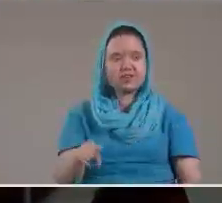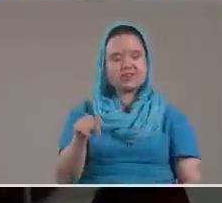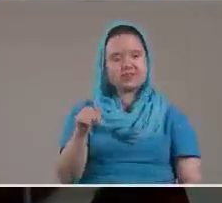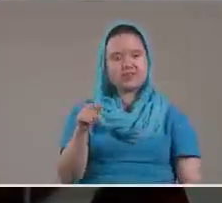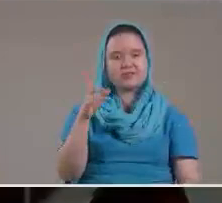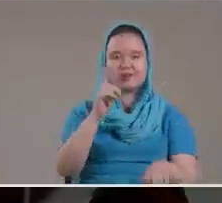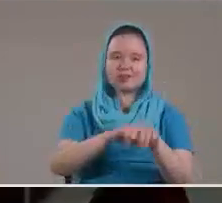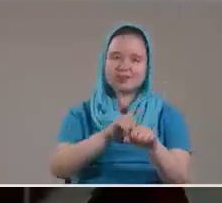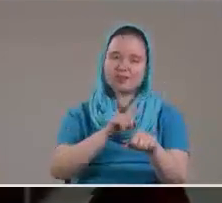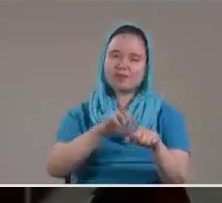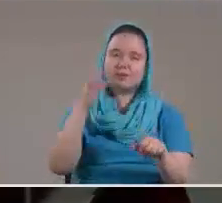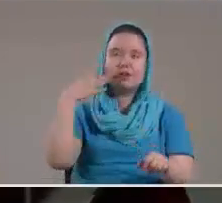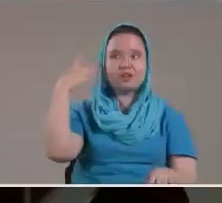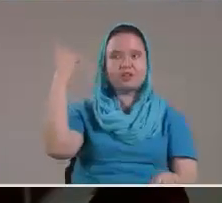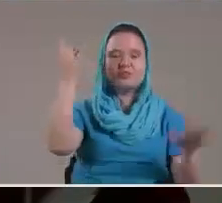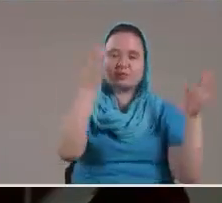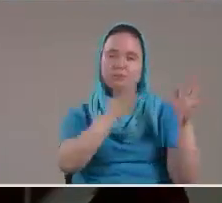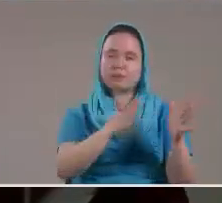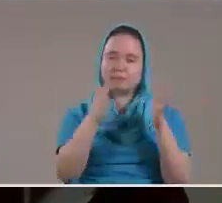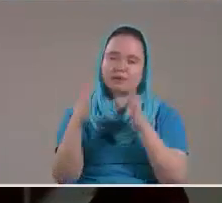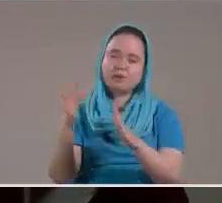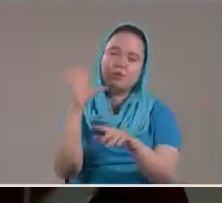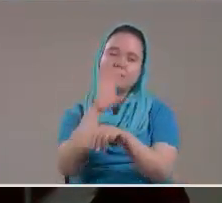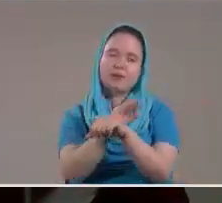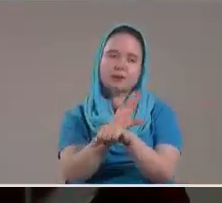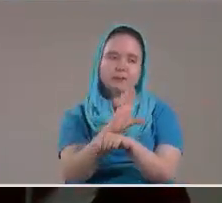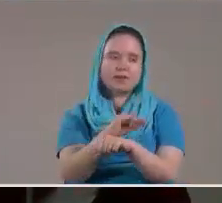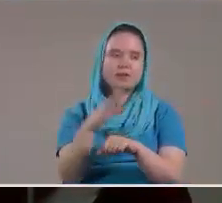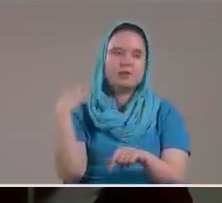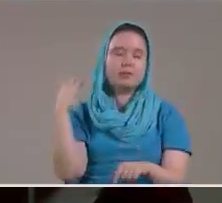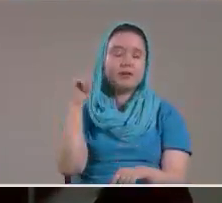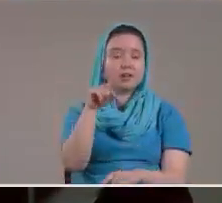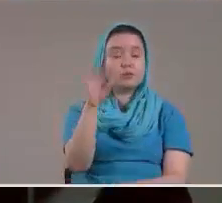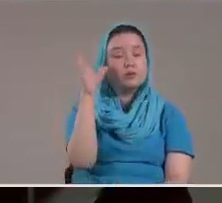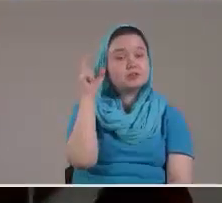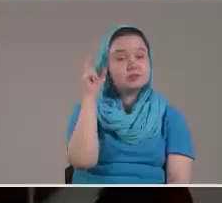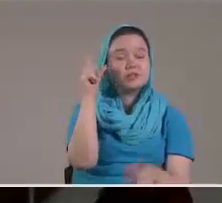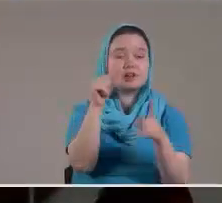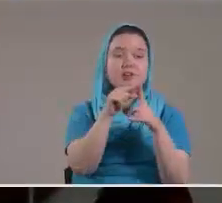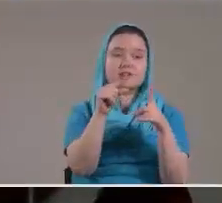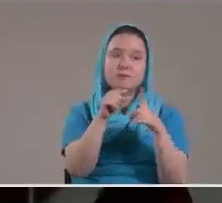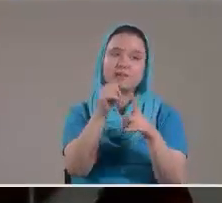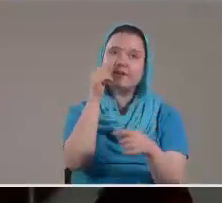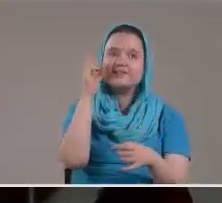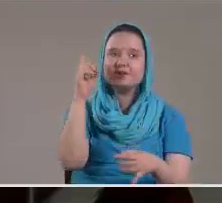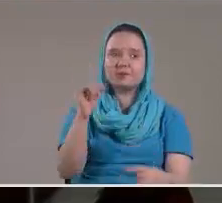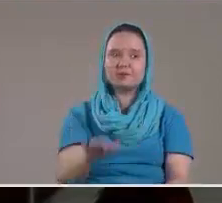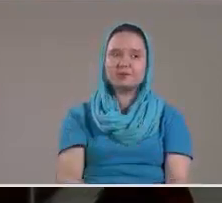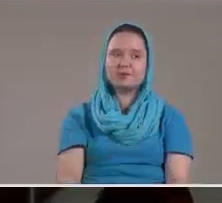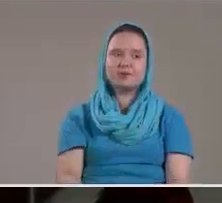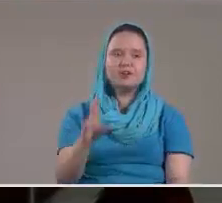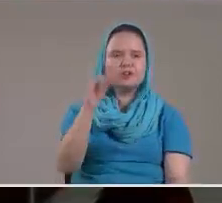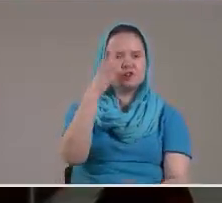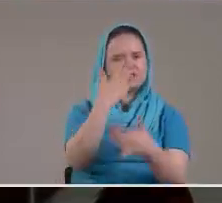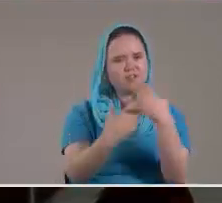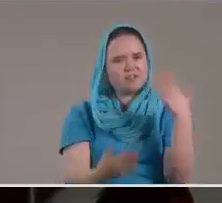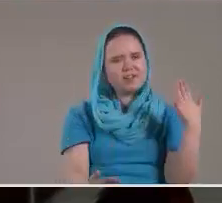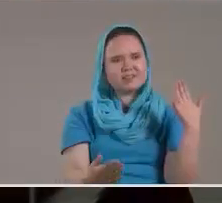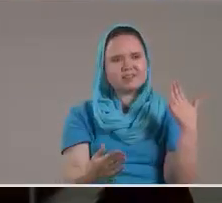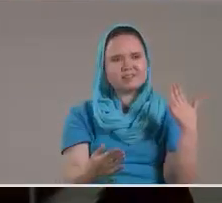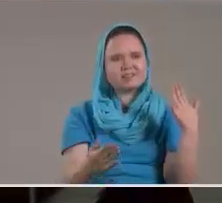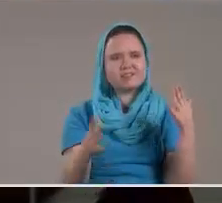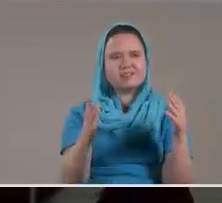tiempo Que Dios Hideo Que Dios Permitió Para que oyeras La palabra Del Señor No te vayas